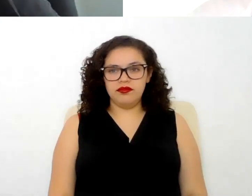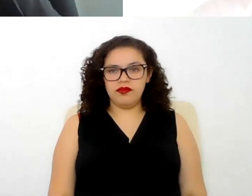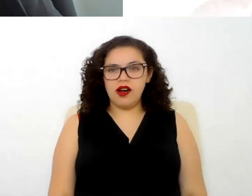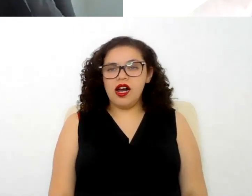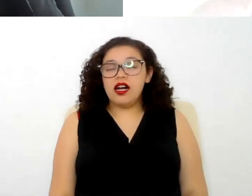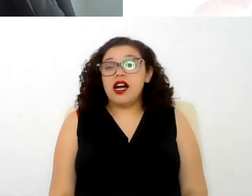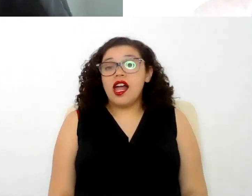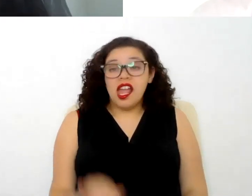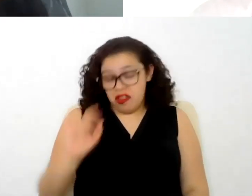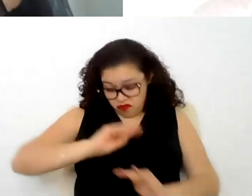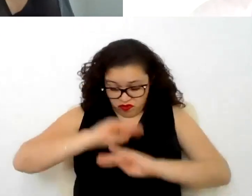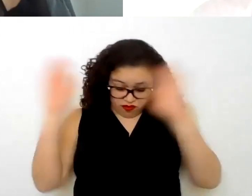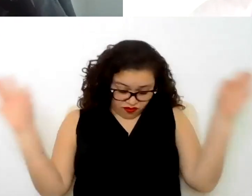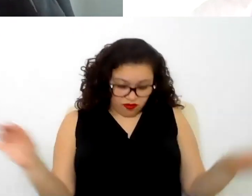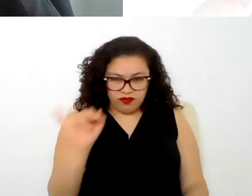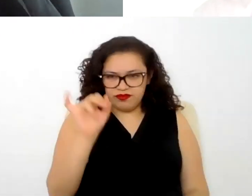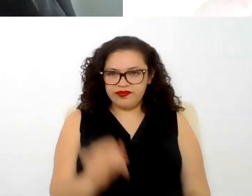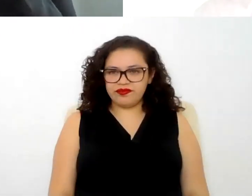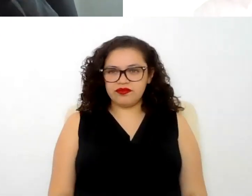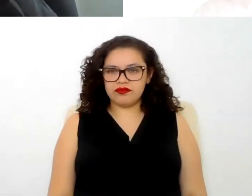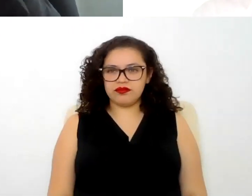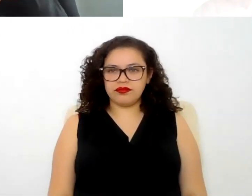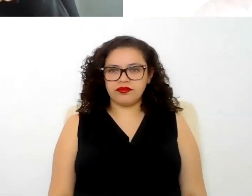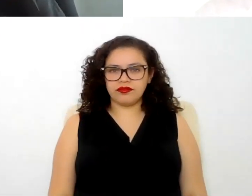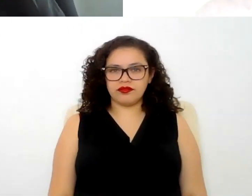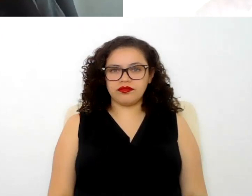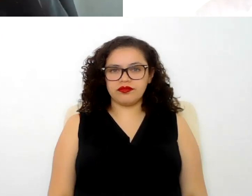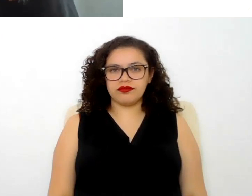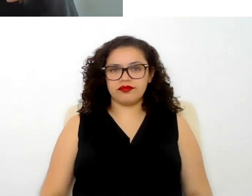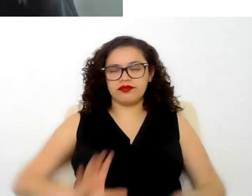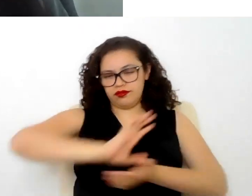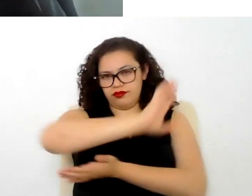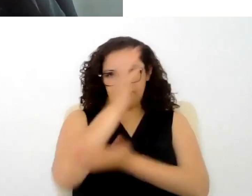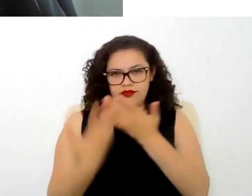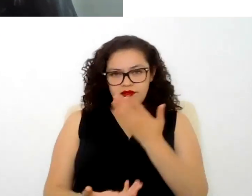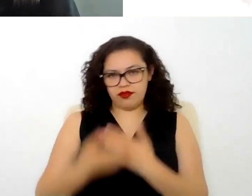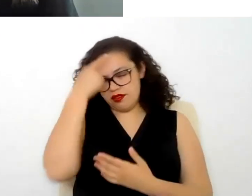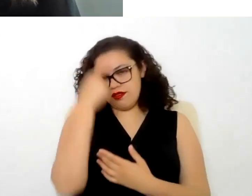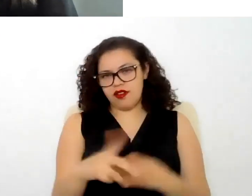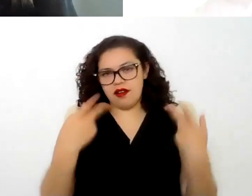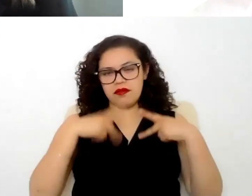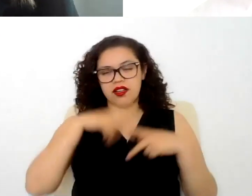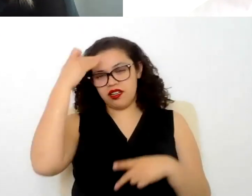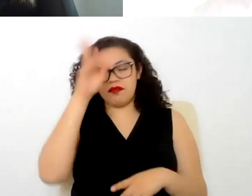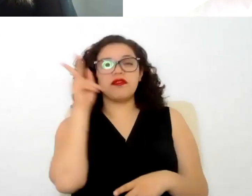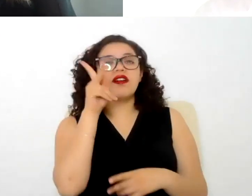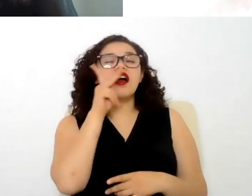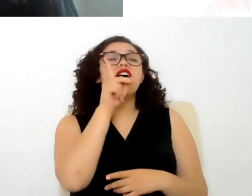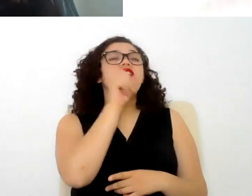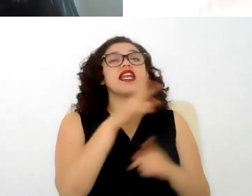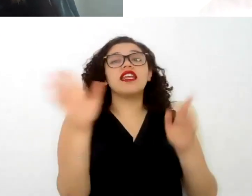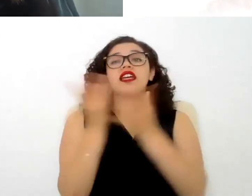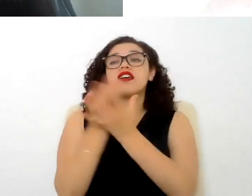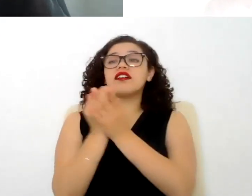Sí claro estamos entonces es contrato de sujeto a periodo de prueba y de capacitación